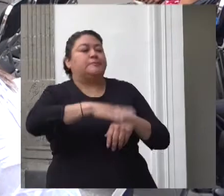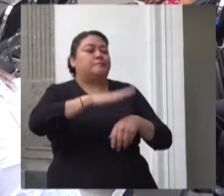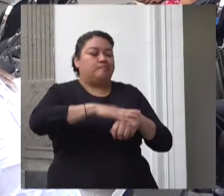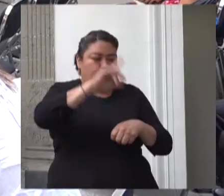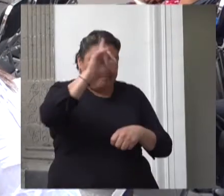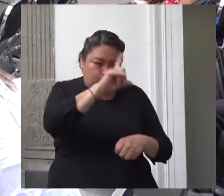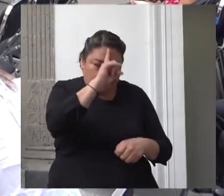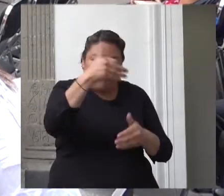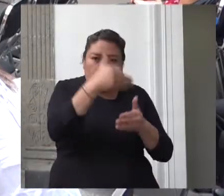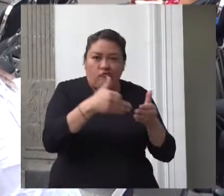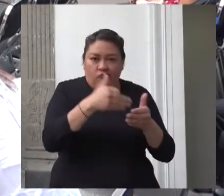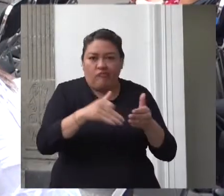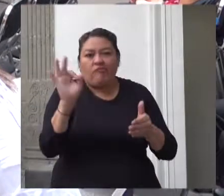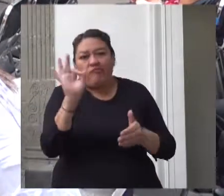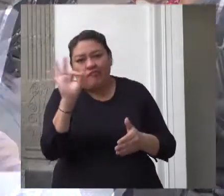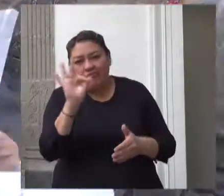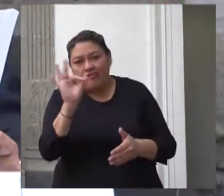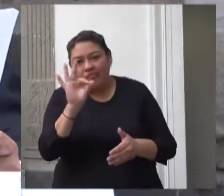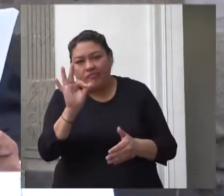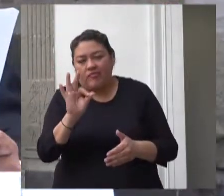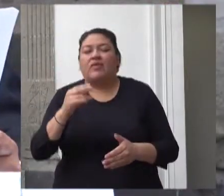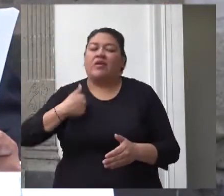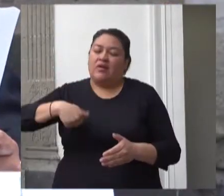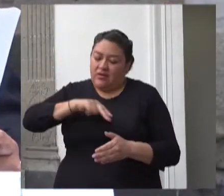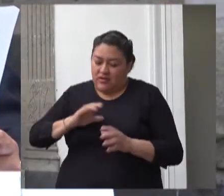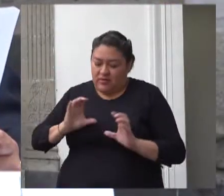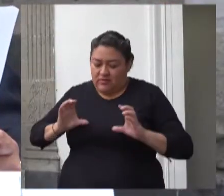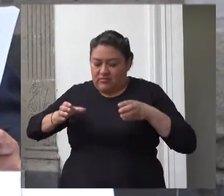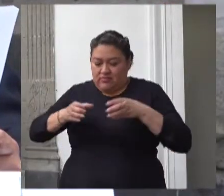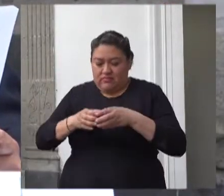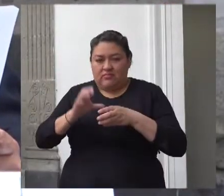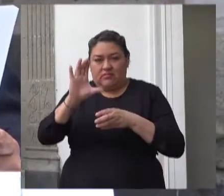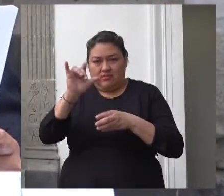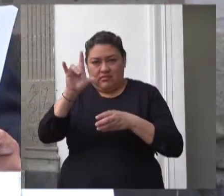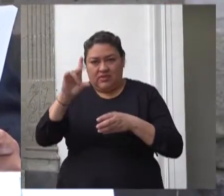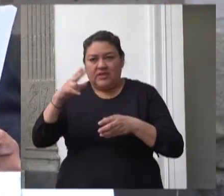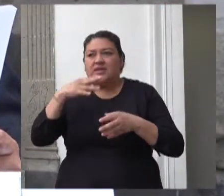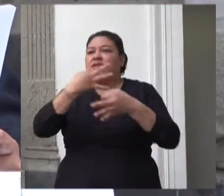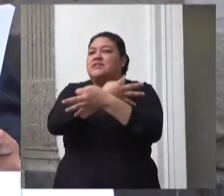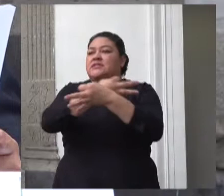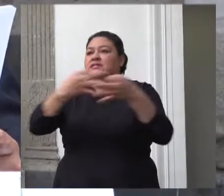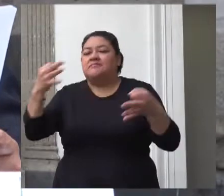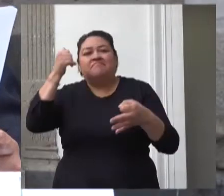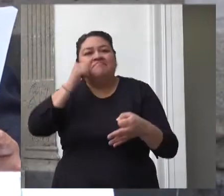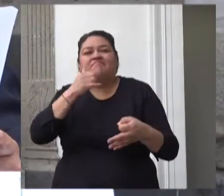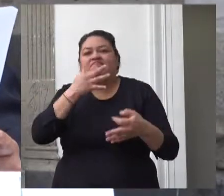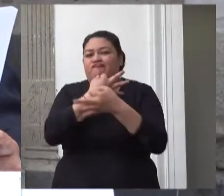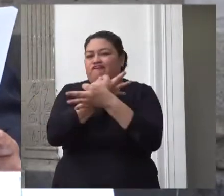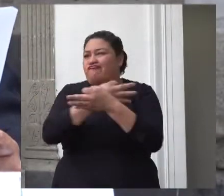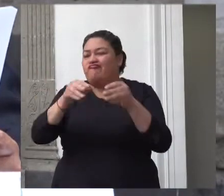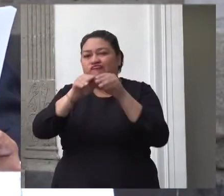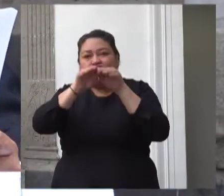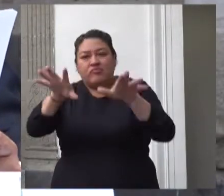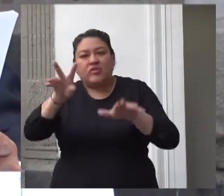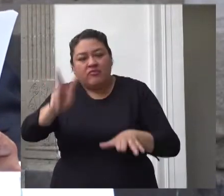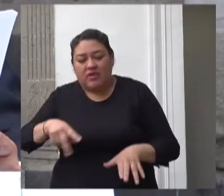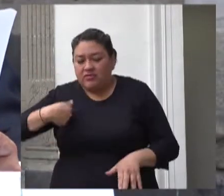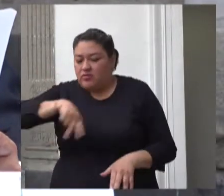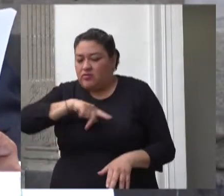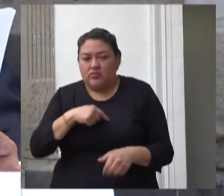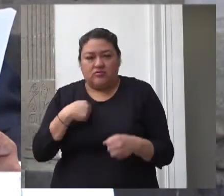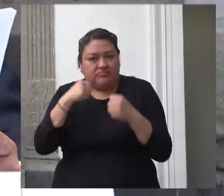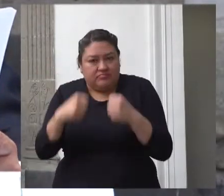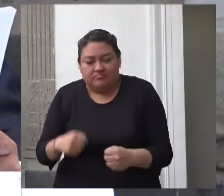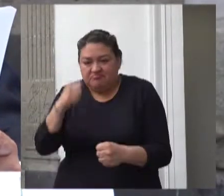la comisión nacional de los derechos humanos expresa su convicción y compromiso